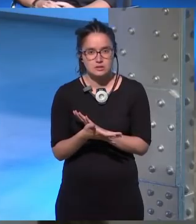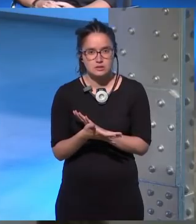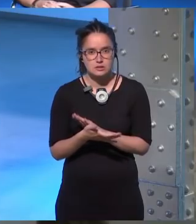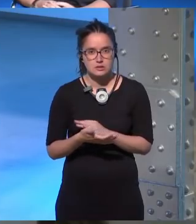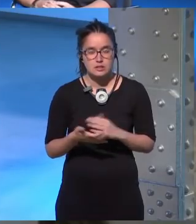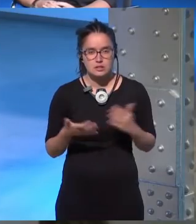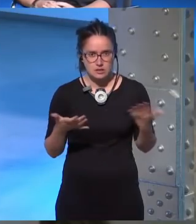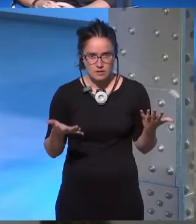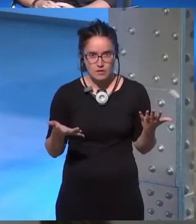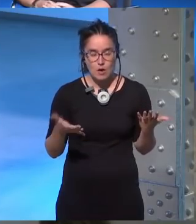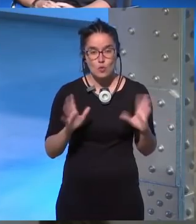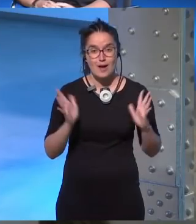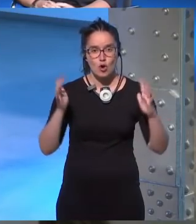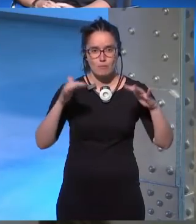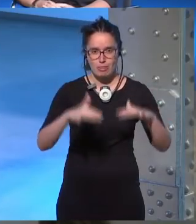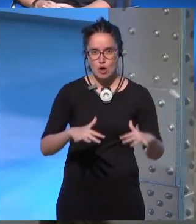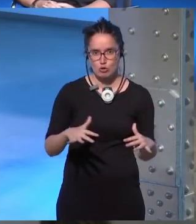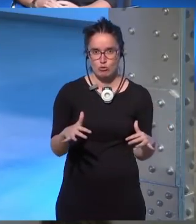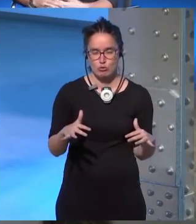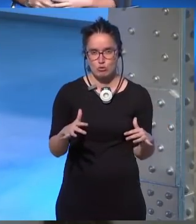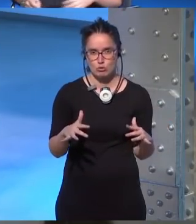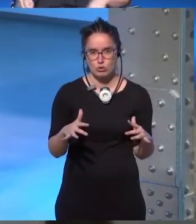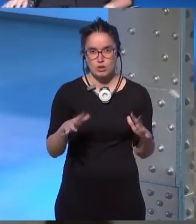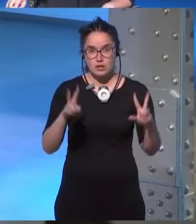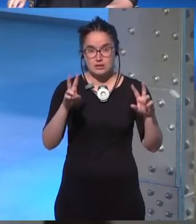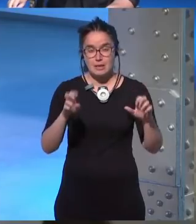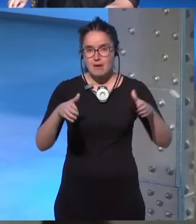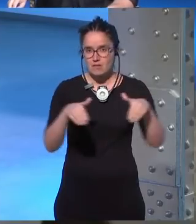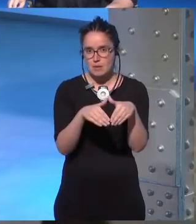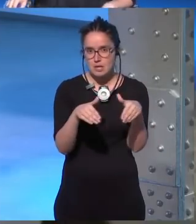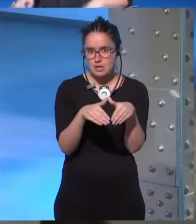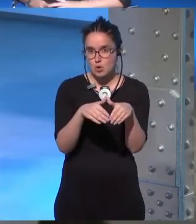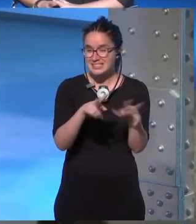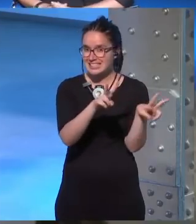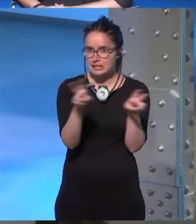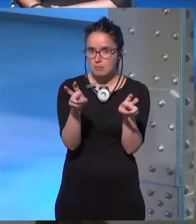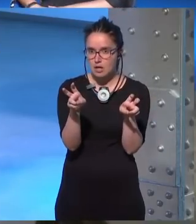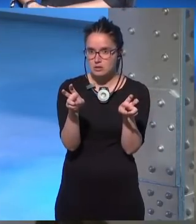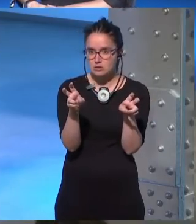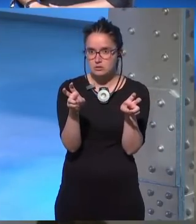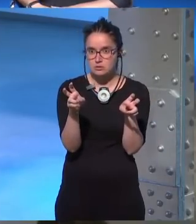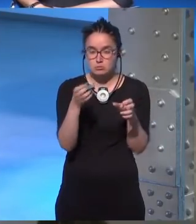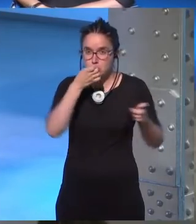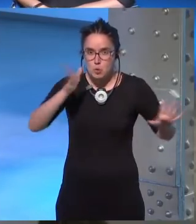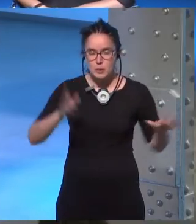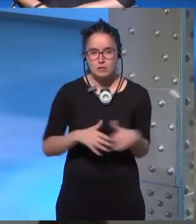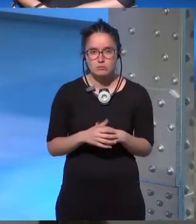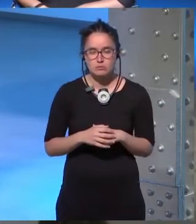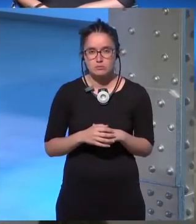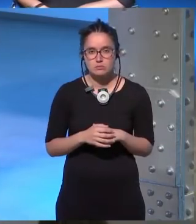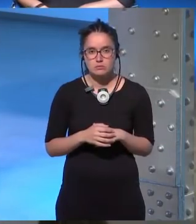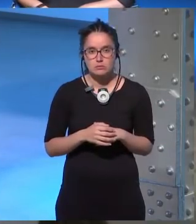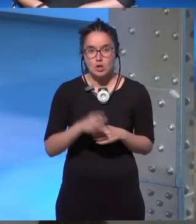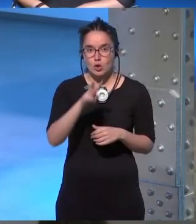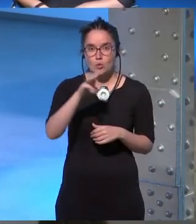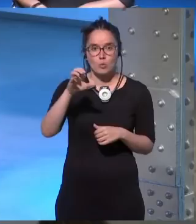sería una convención sobre feminismo y ese sería el tema pues fenómeno tenemos